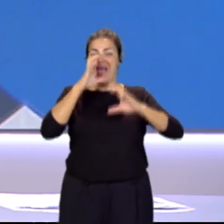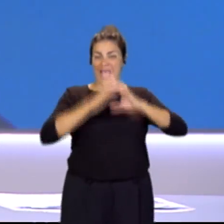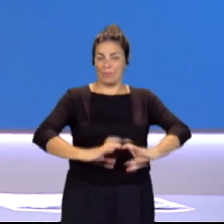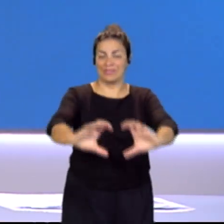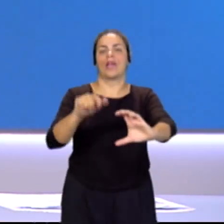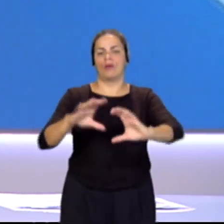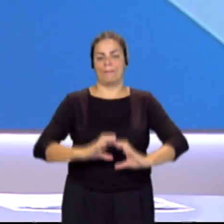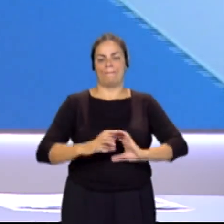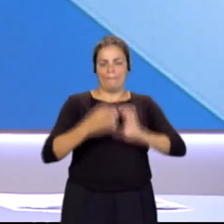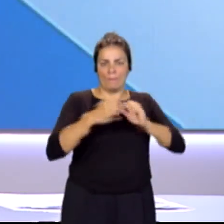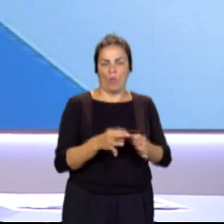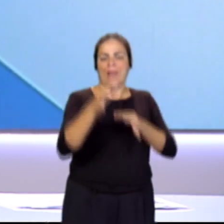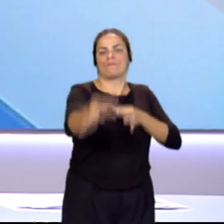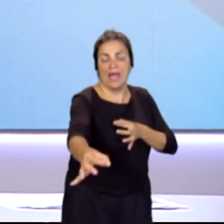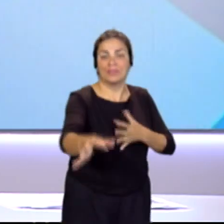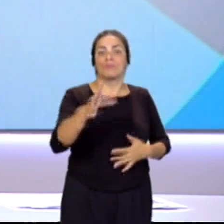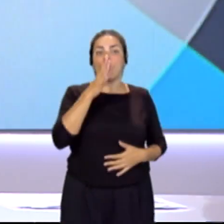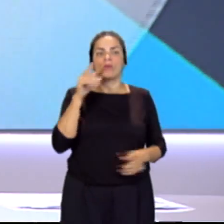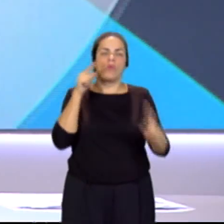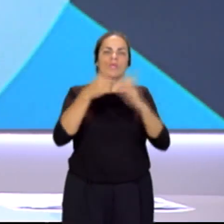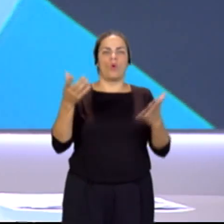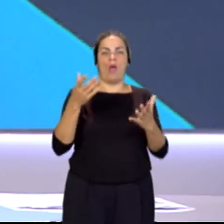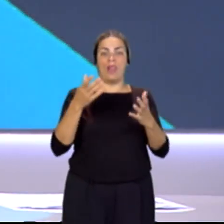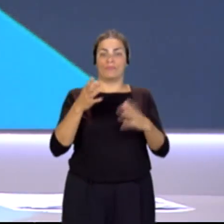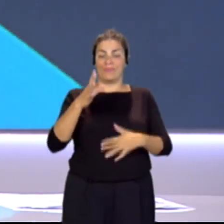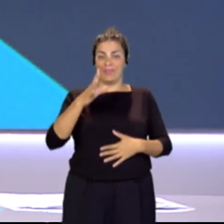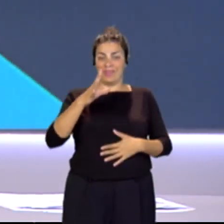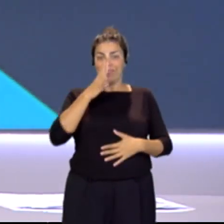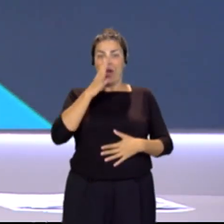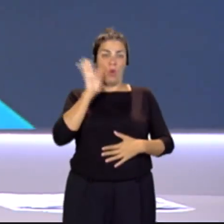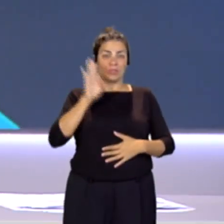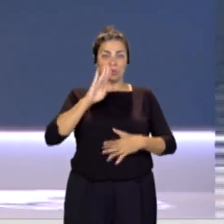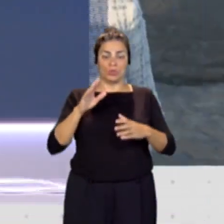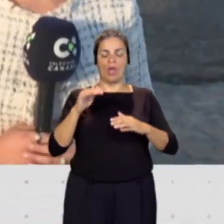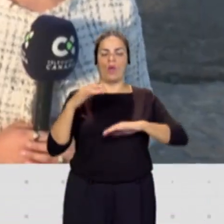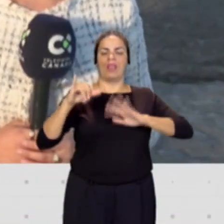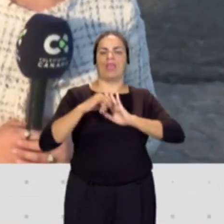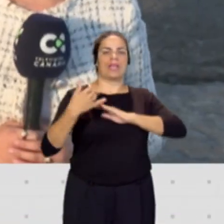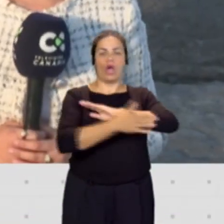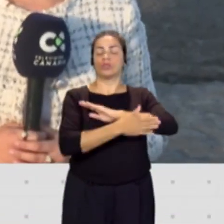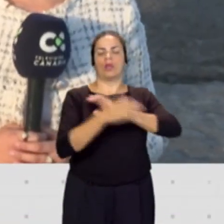es que la evacuación de agua desalada quede aún más lejos de la costa. Gemma Padilla, buenos días.